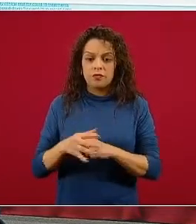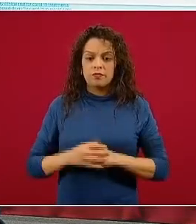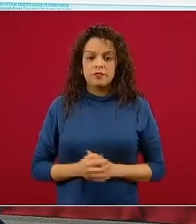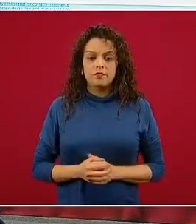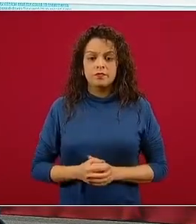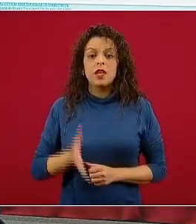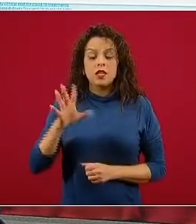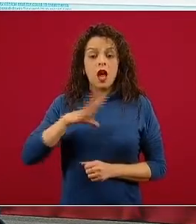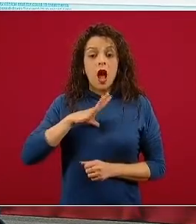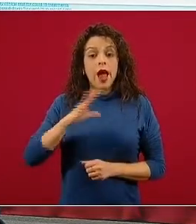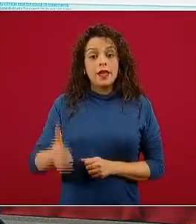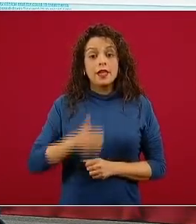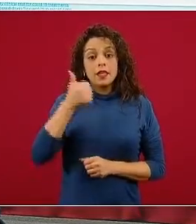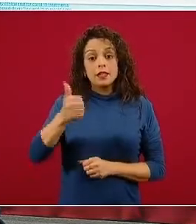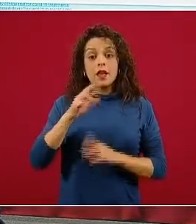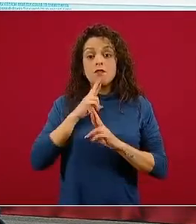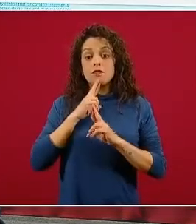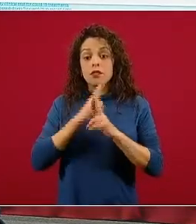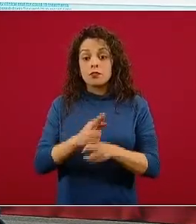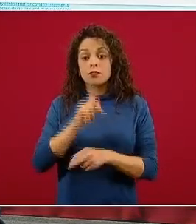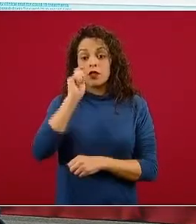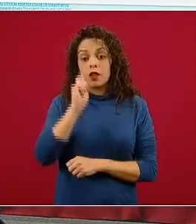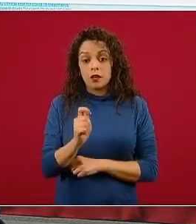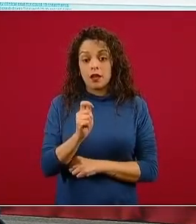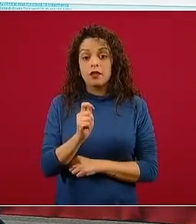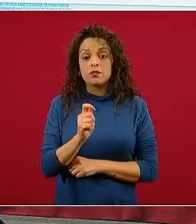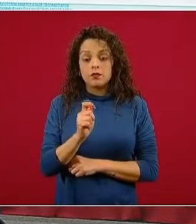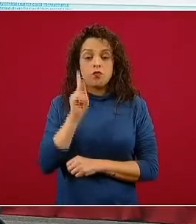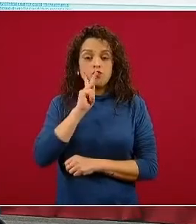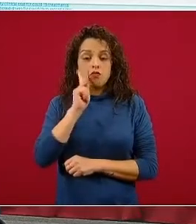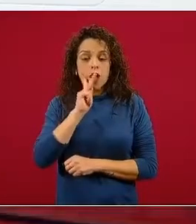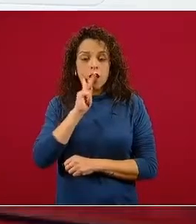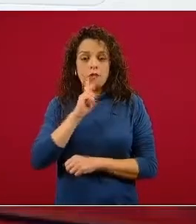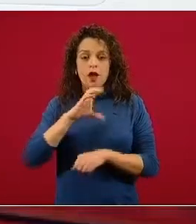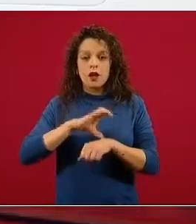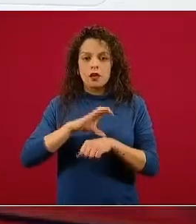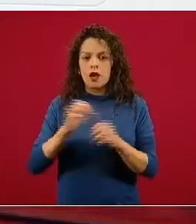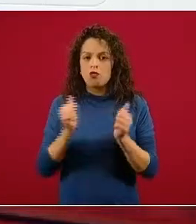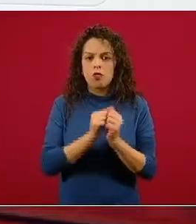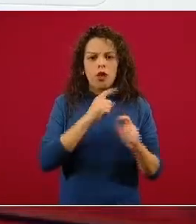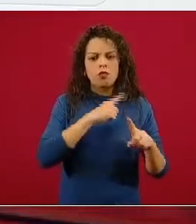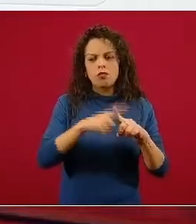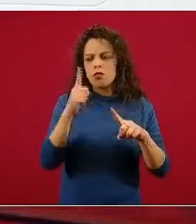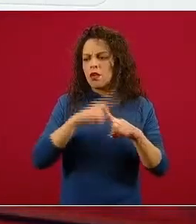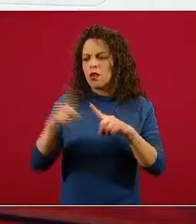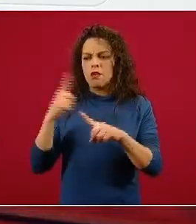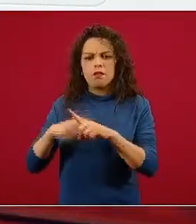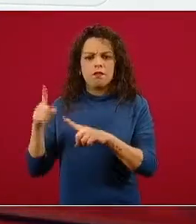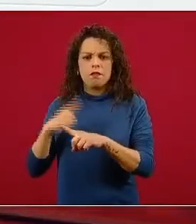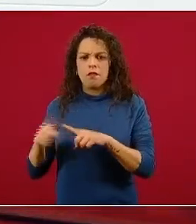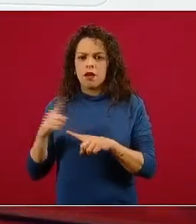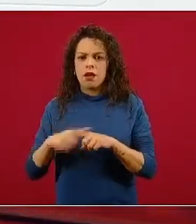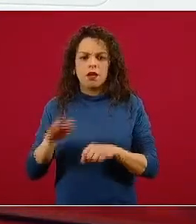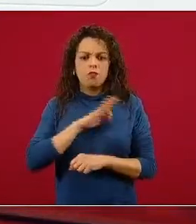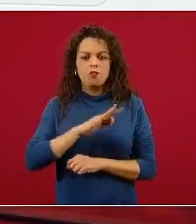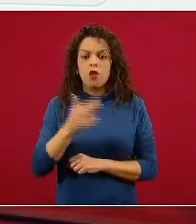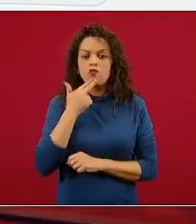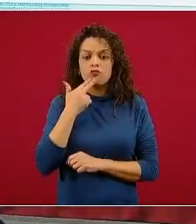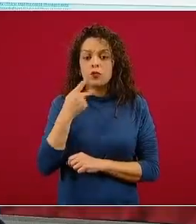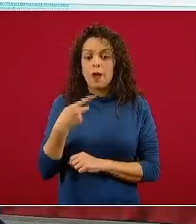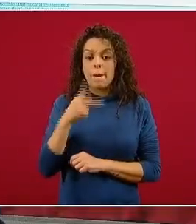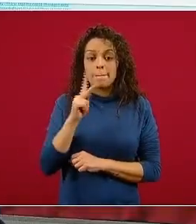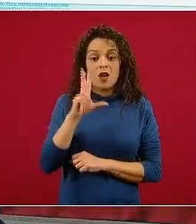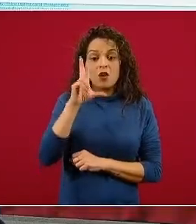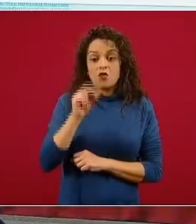resultados de ensayos clínicos con indicaciones variables de posible utilidad, pero no